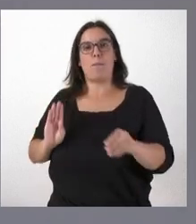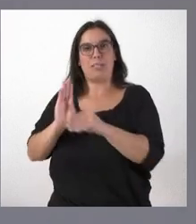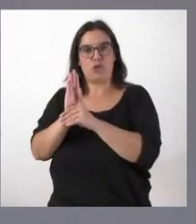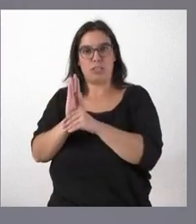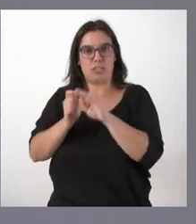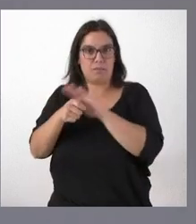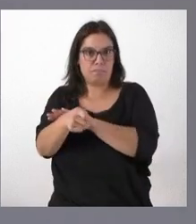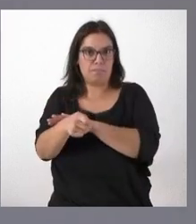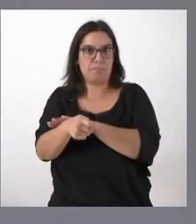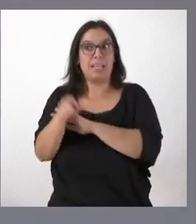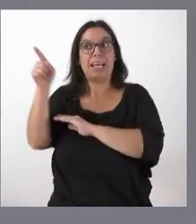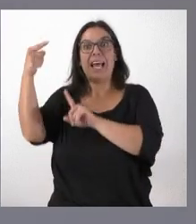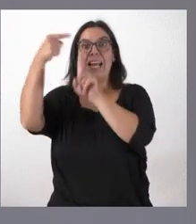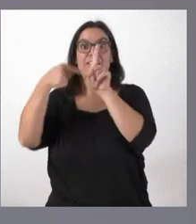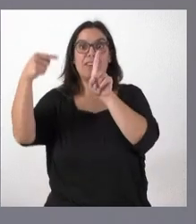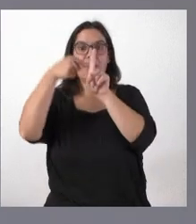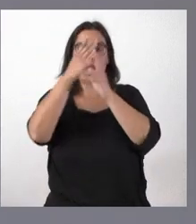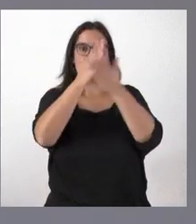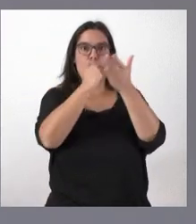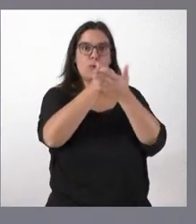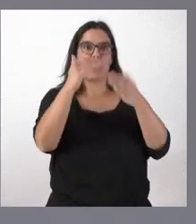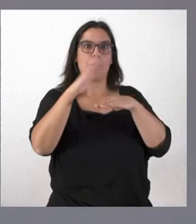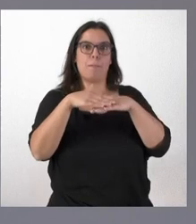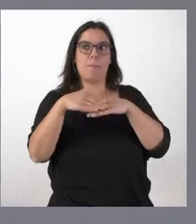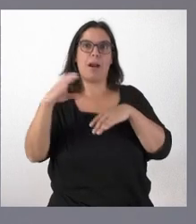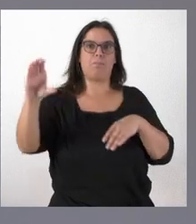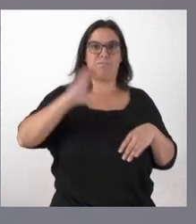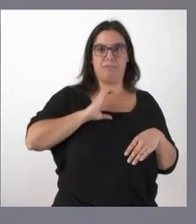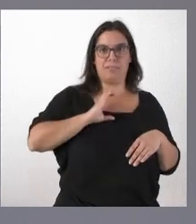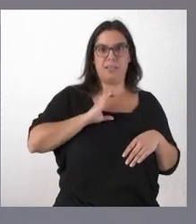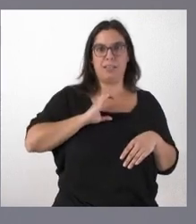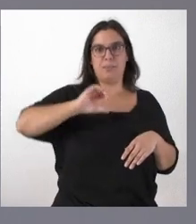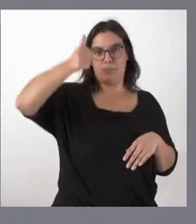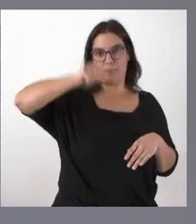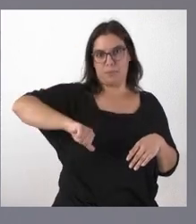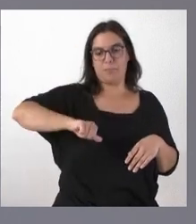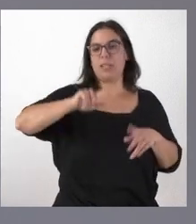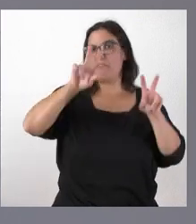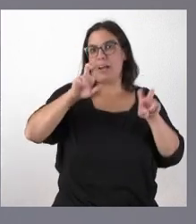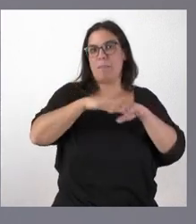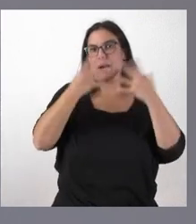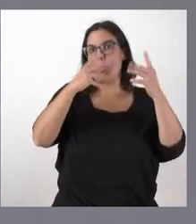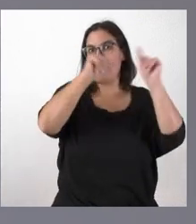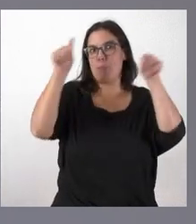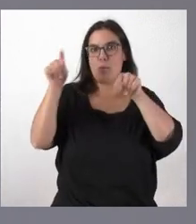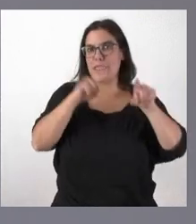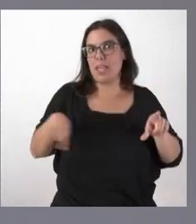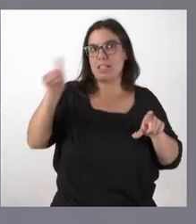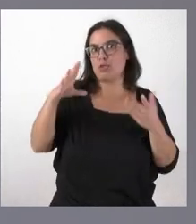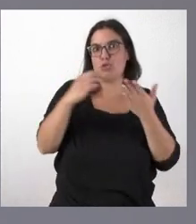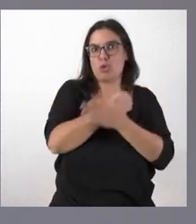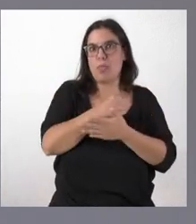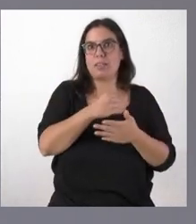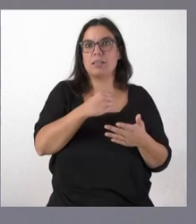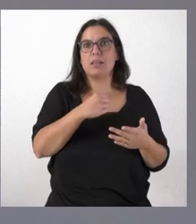Europeo de Inversiones toma como referencia a la comunidad de Castilla y León para esas actuaciones y esto lógicamente sirve para las nueve provincias de nuestra comunidad autónoma que no he